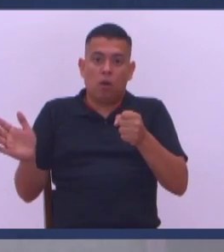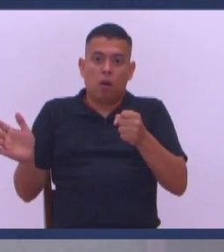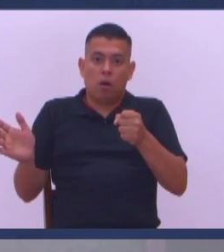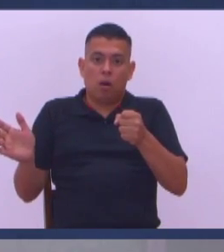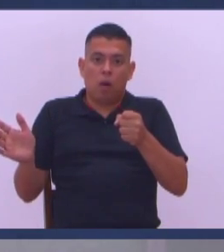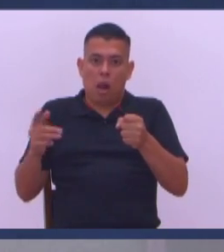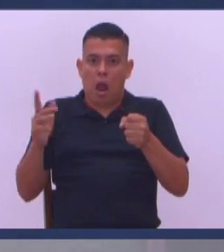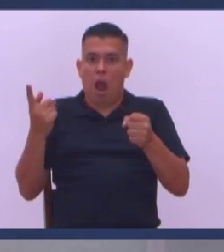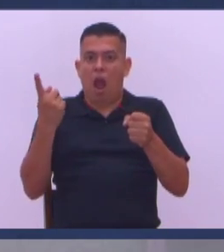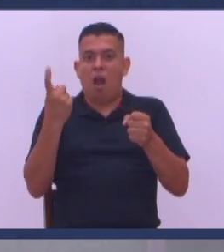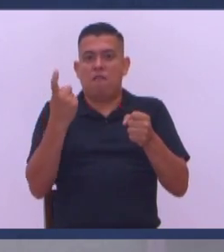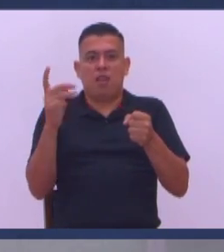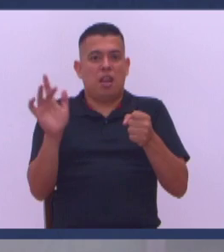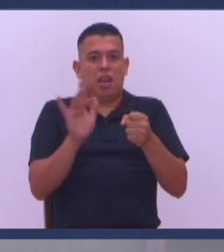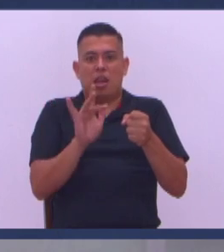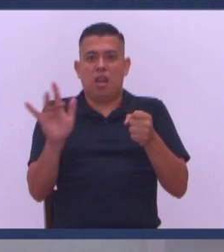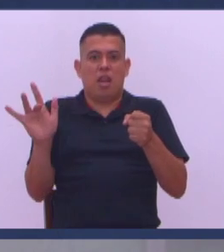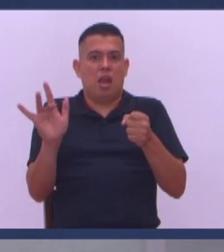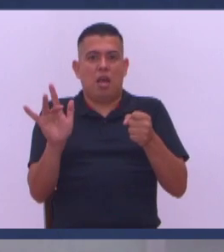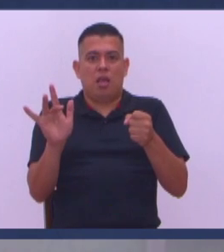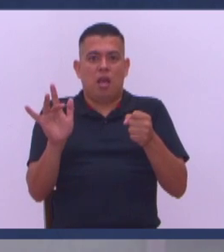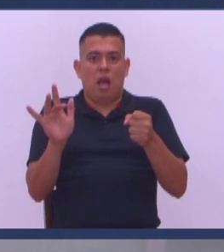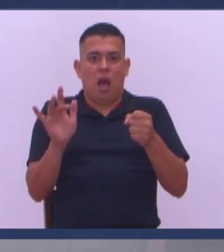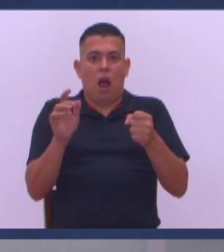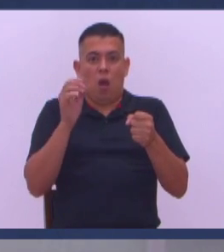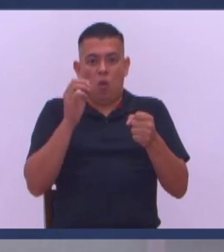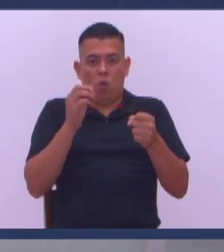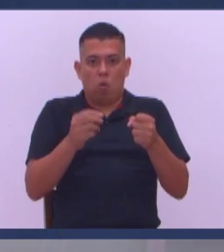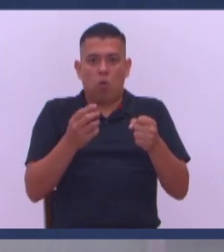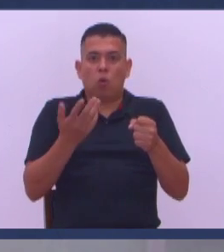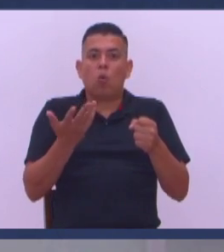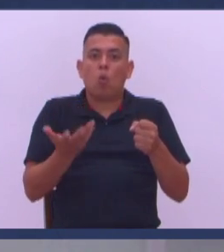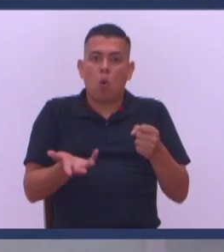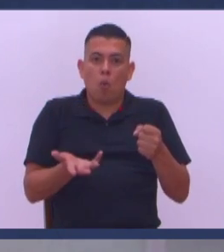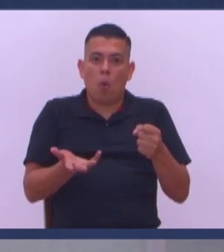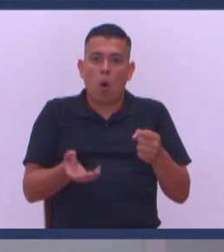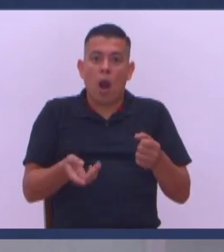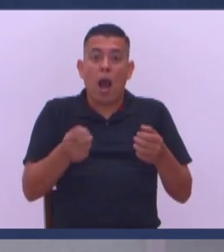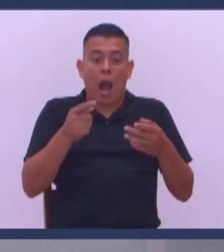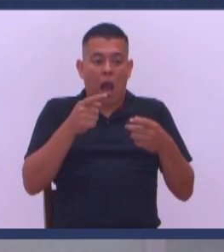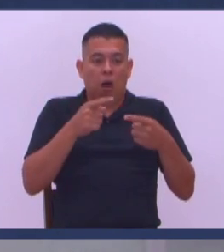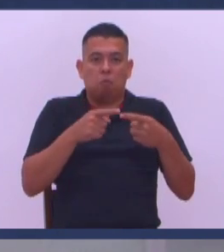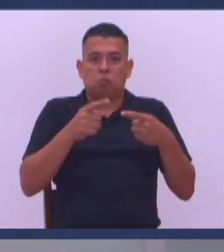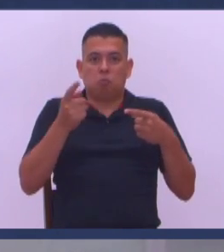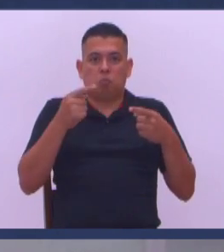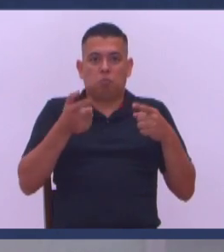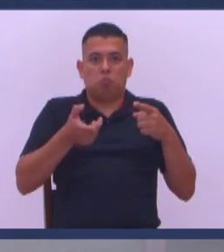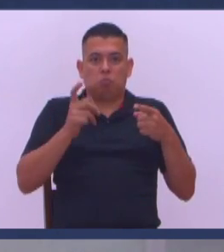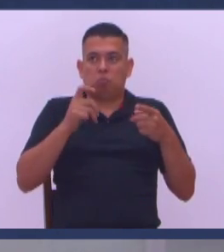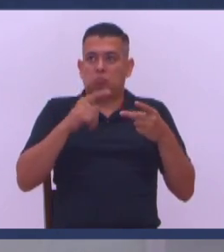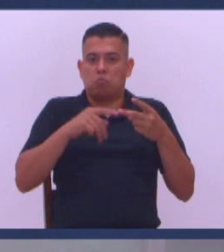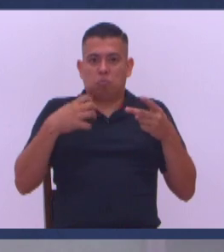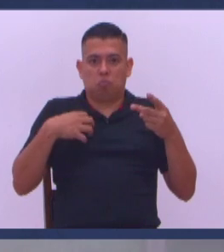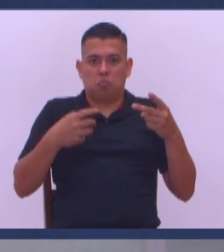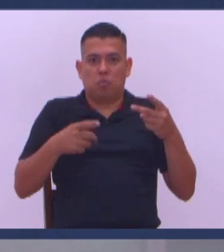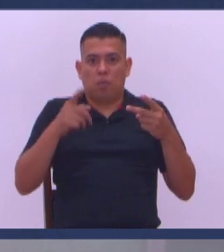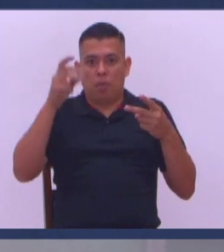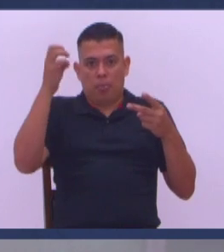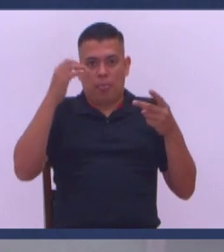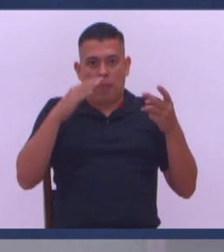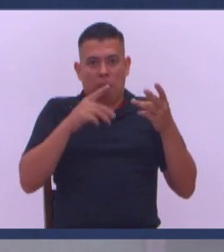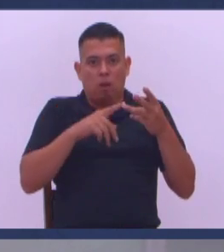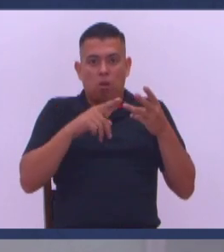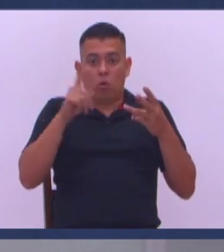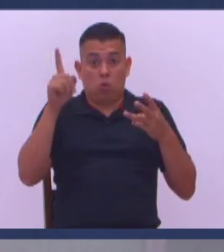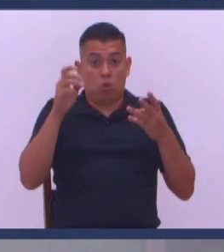nada Es bien amplio No habla nada De churros No habla nada De cosas Habla de correcciones Como de premios El